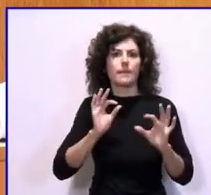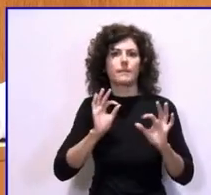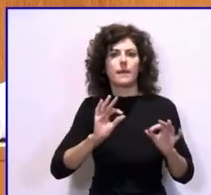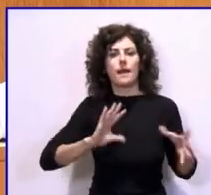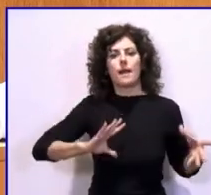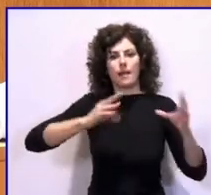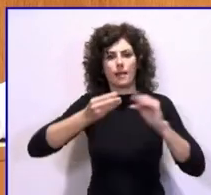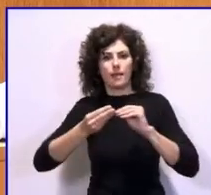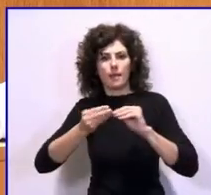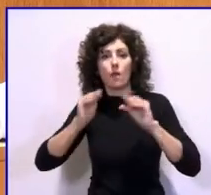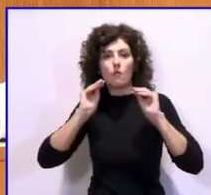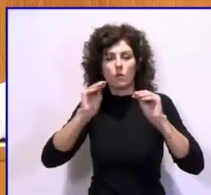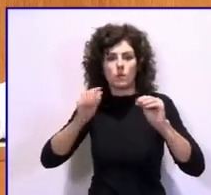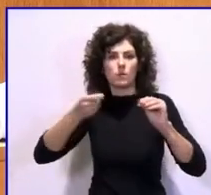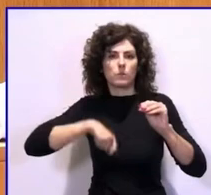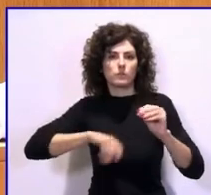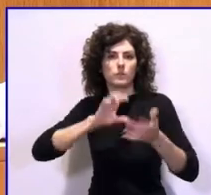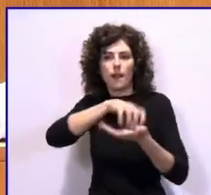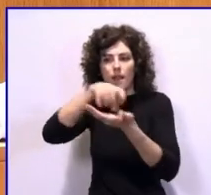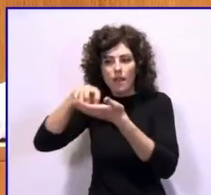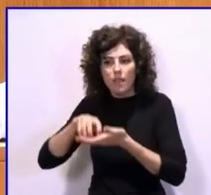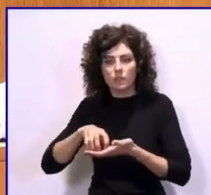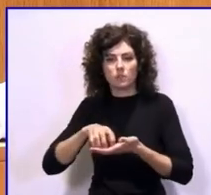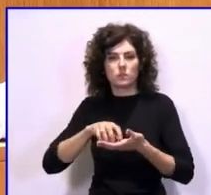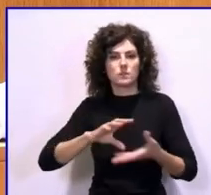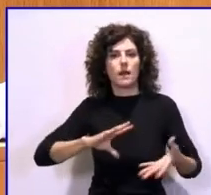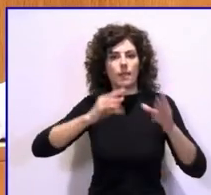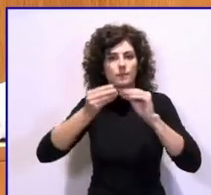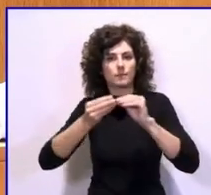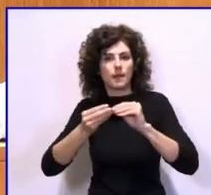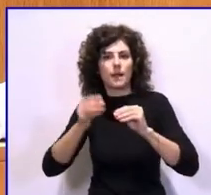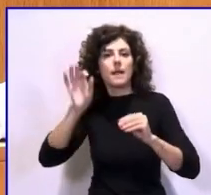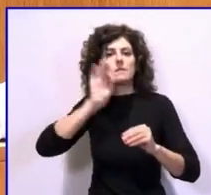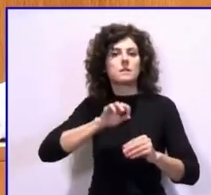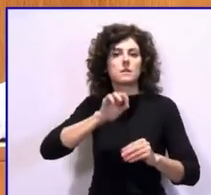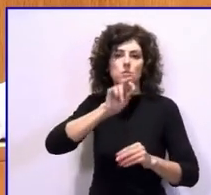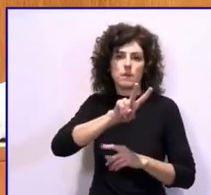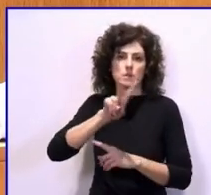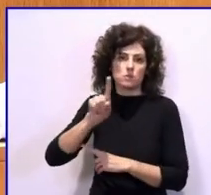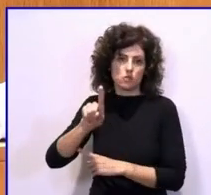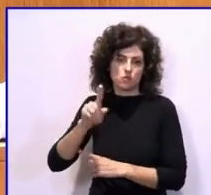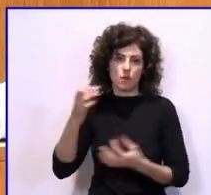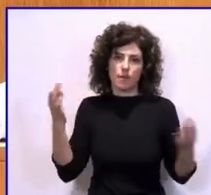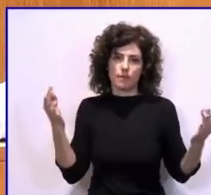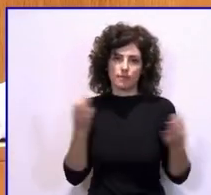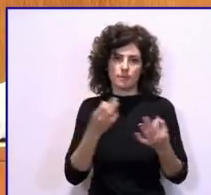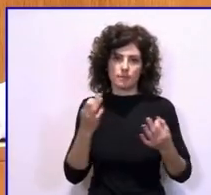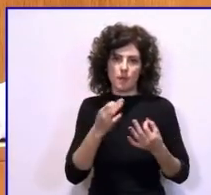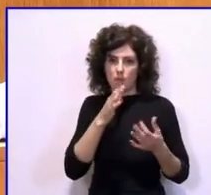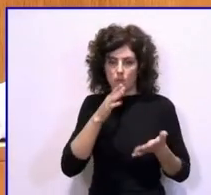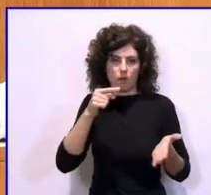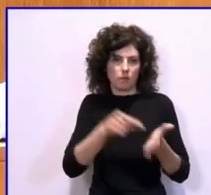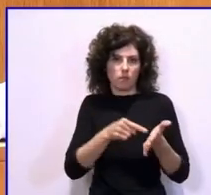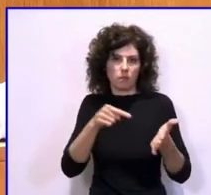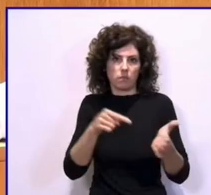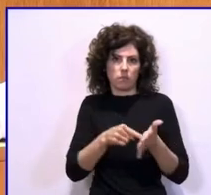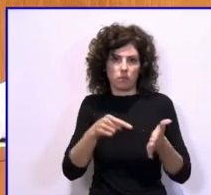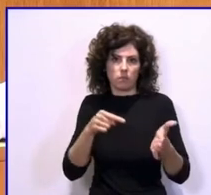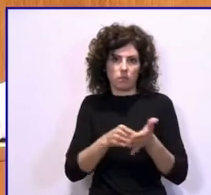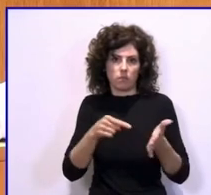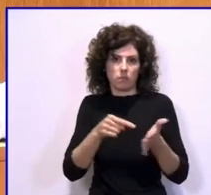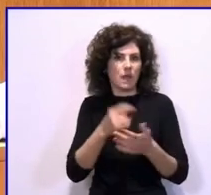profesional, sus centros, sus infraestructuras al siglo XXI. Las deficiencias en nuestros